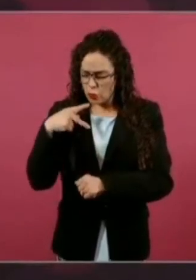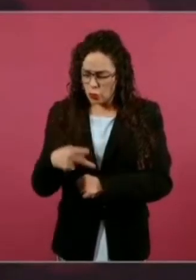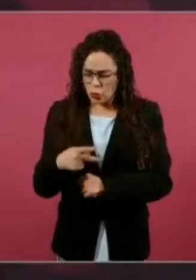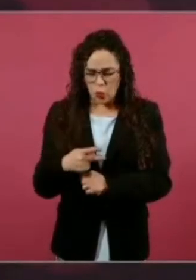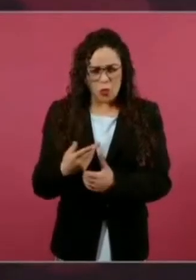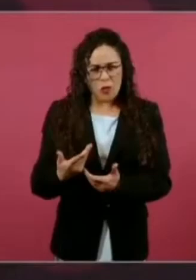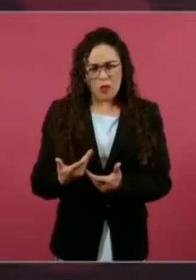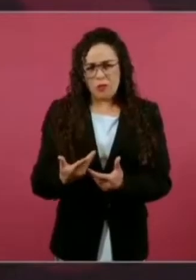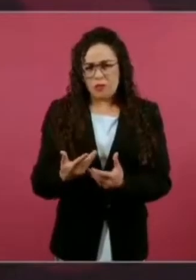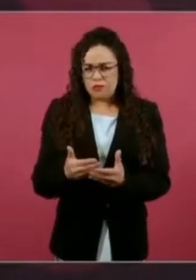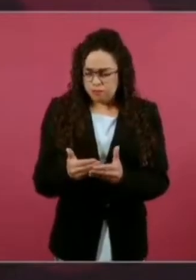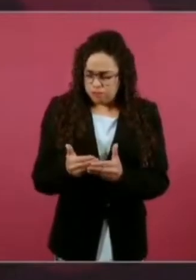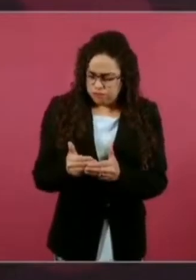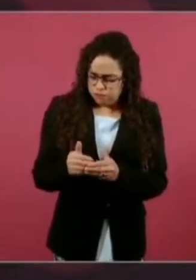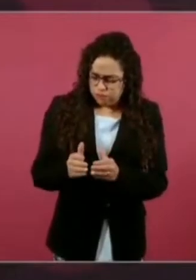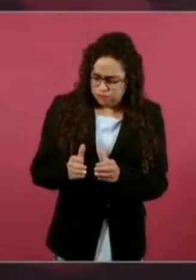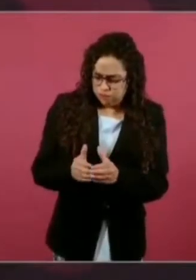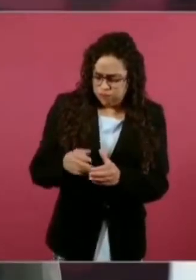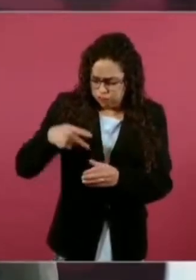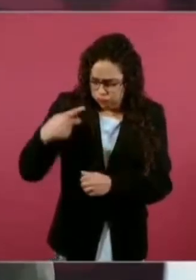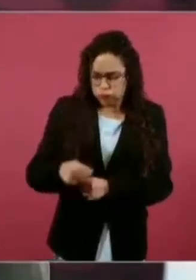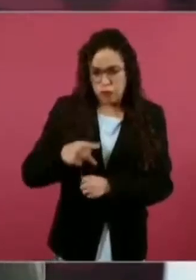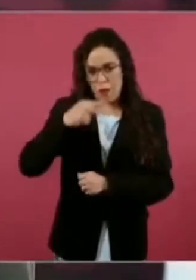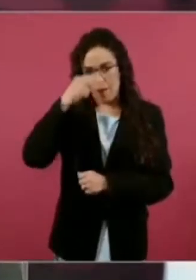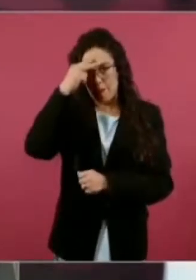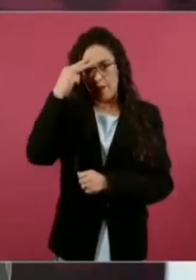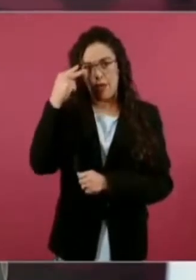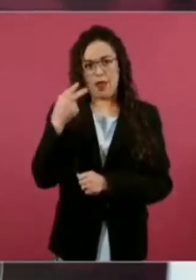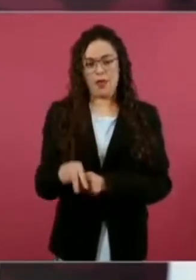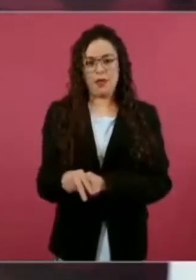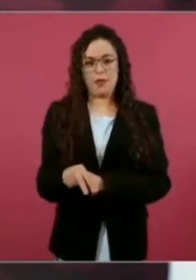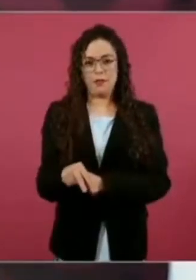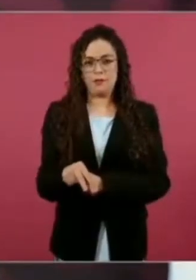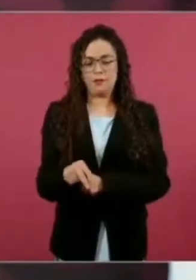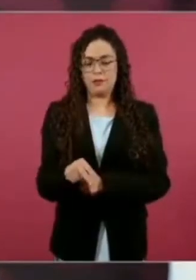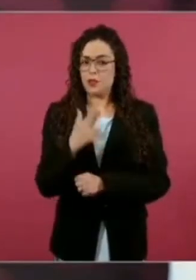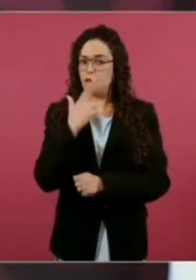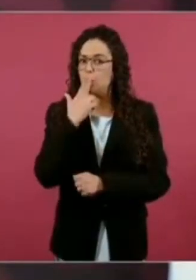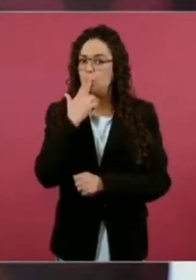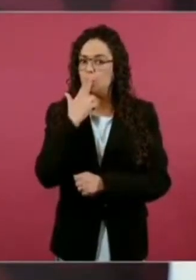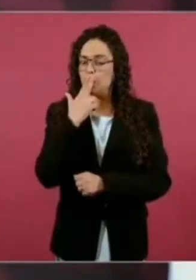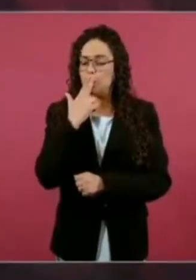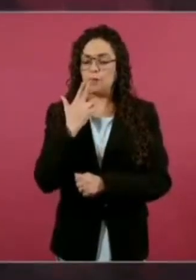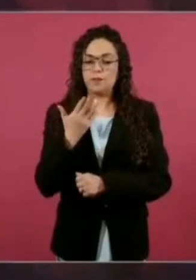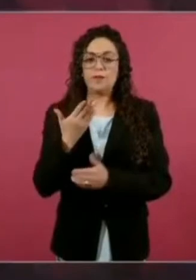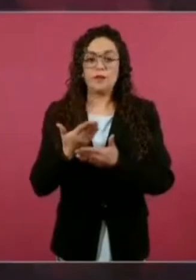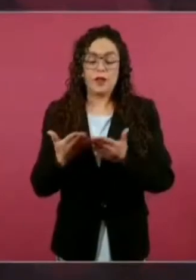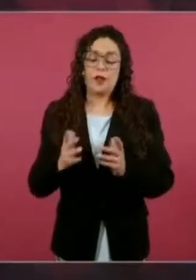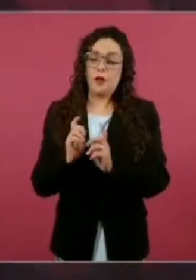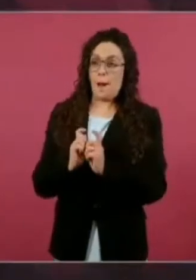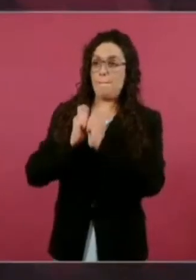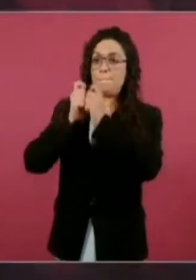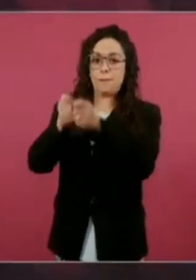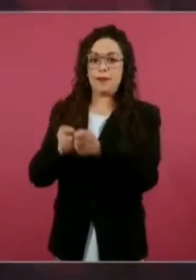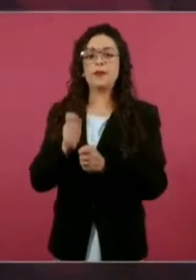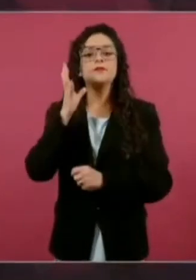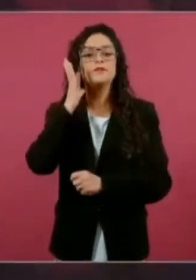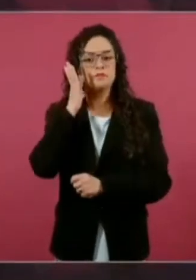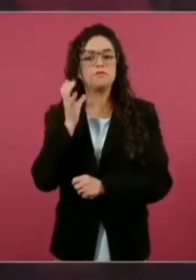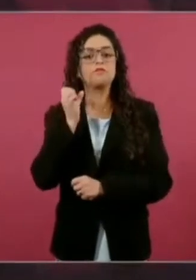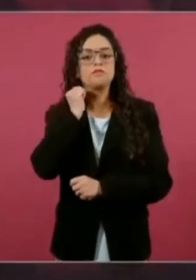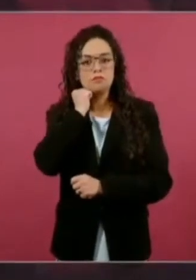Y ahora pasa al Senado y creo que no va a haber problema. Él